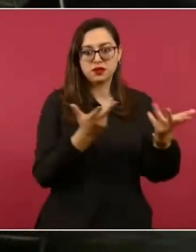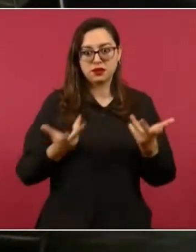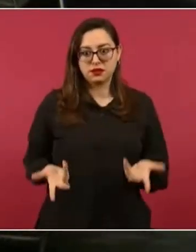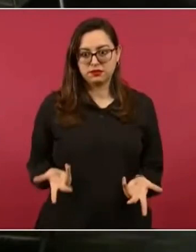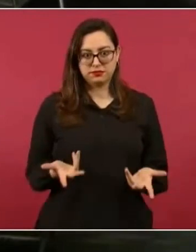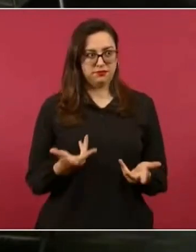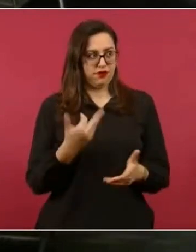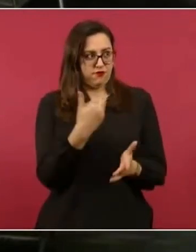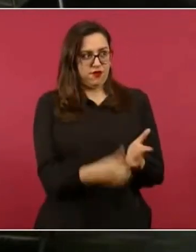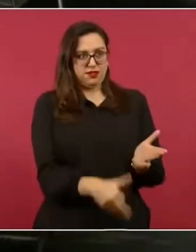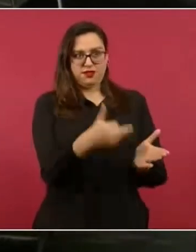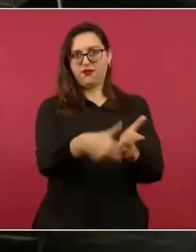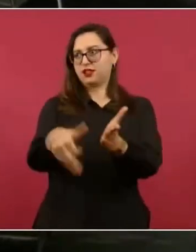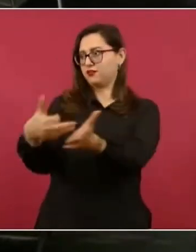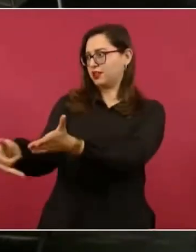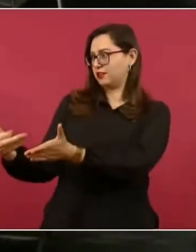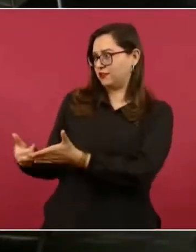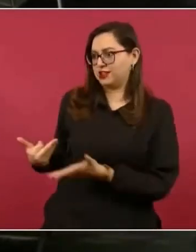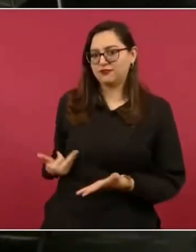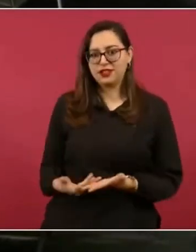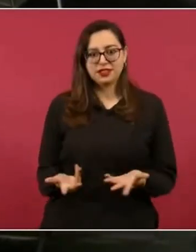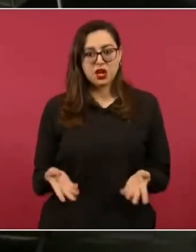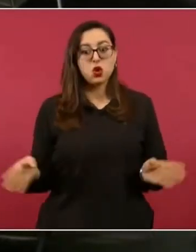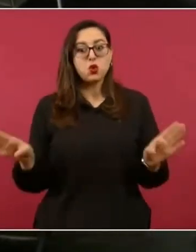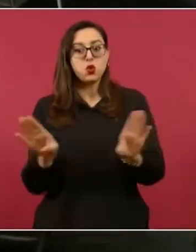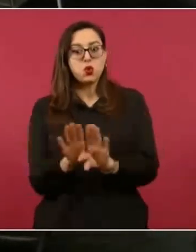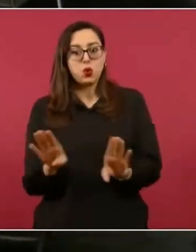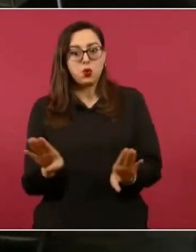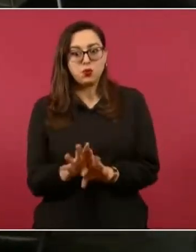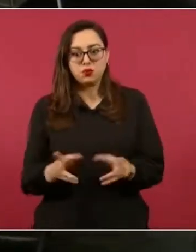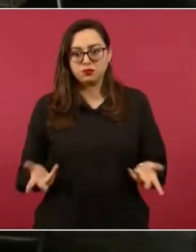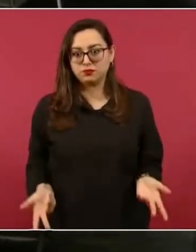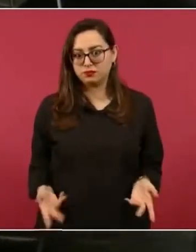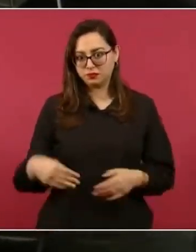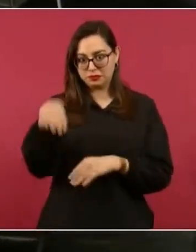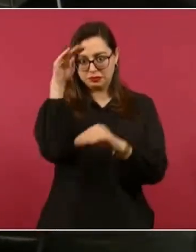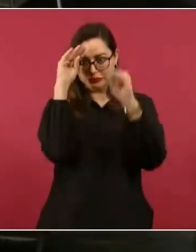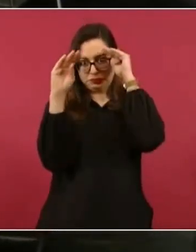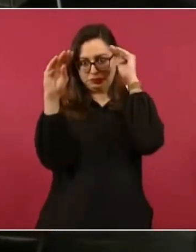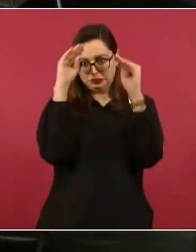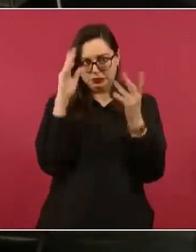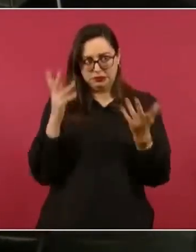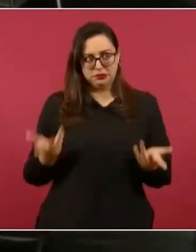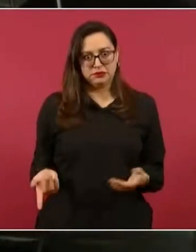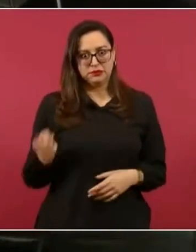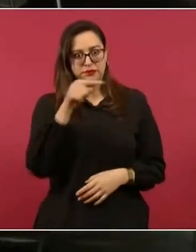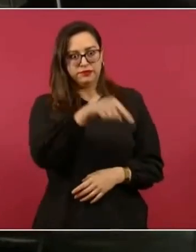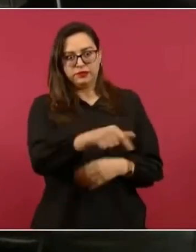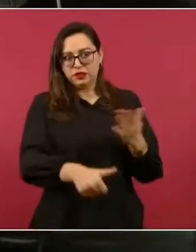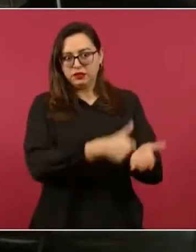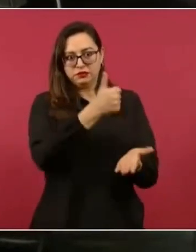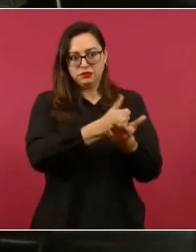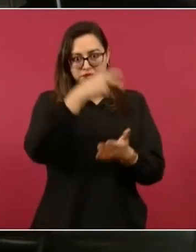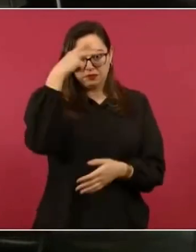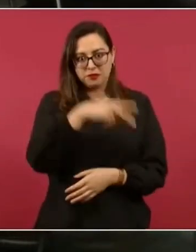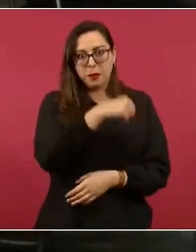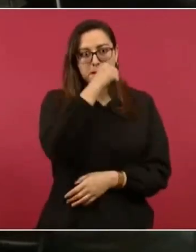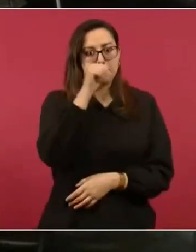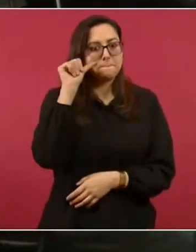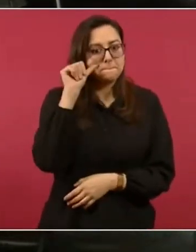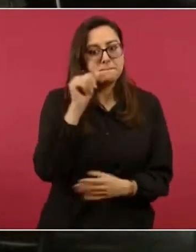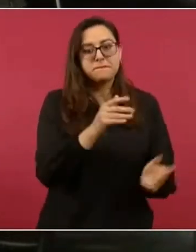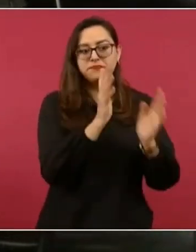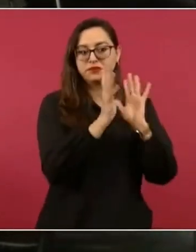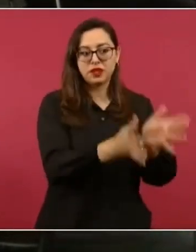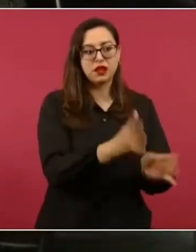Usted había ofrecido que este decreto se conocería hasta finales de mes, después de la primera operación de DHL ahí en